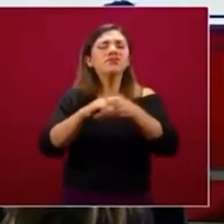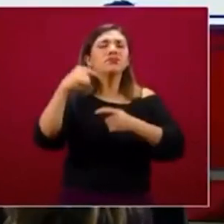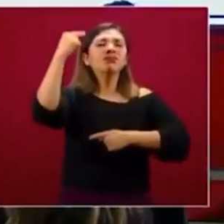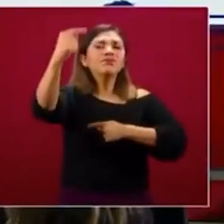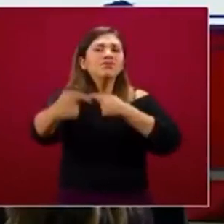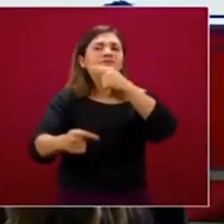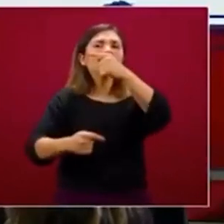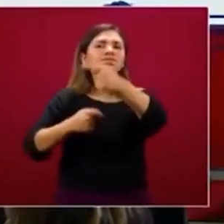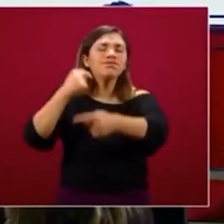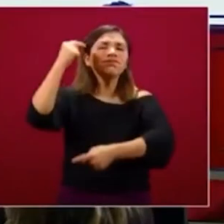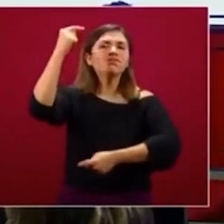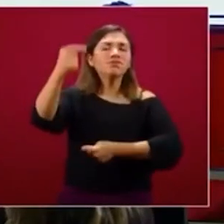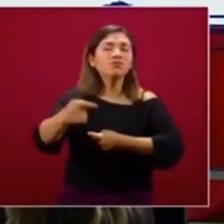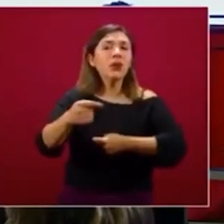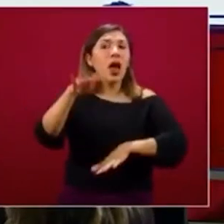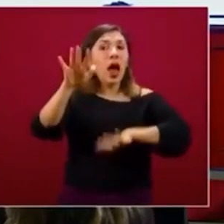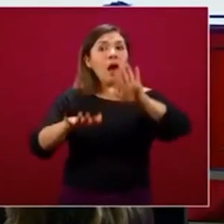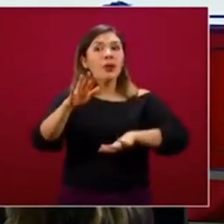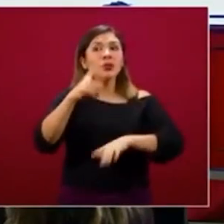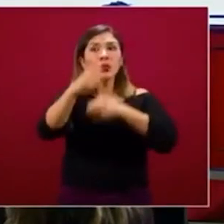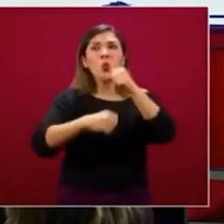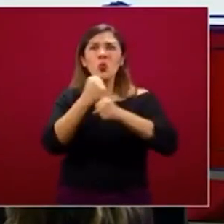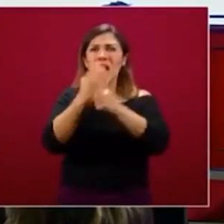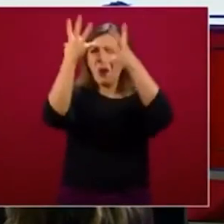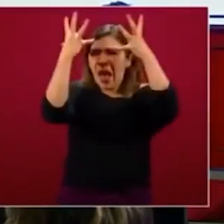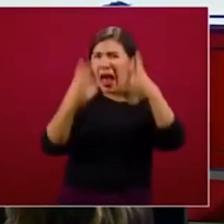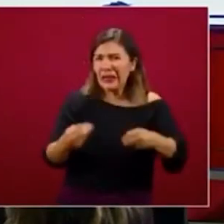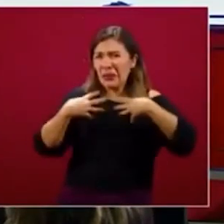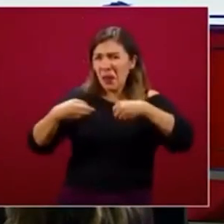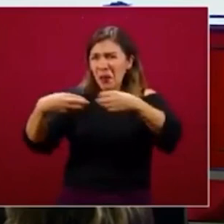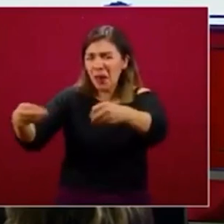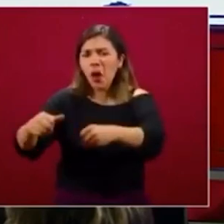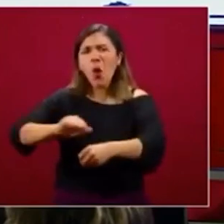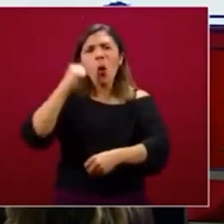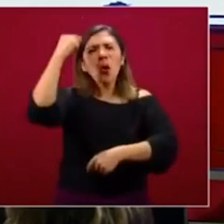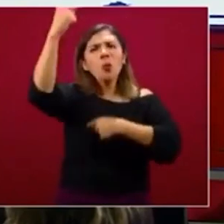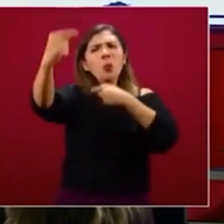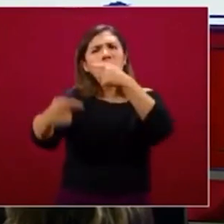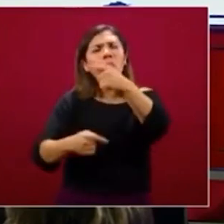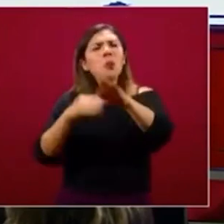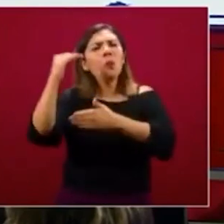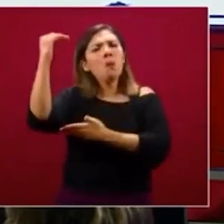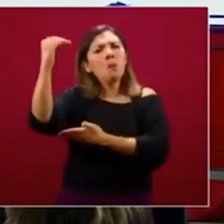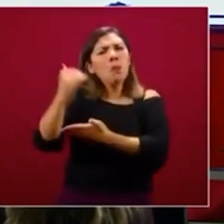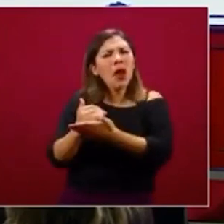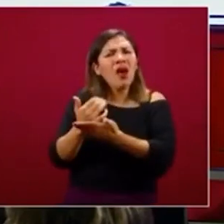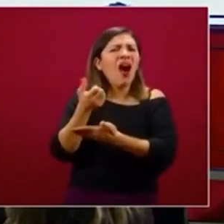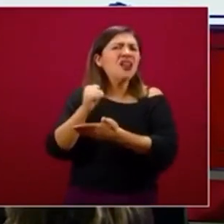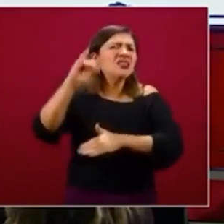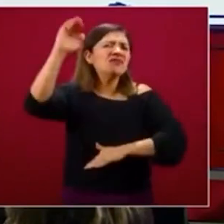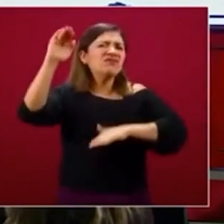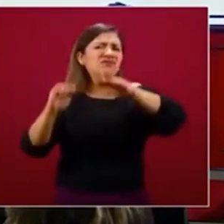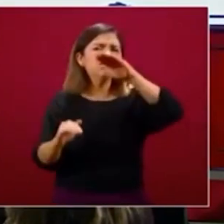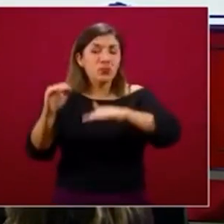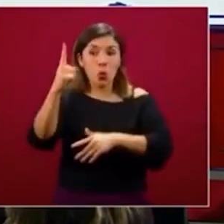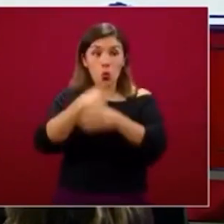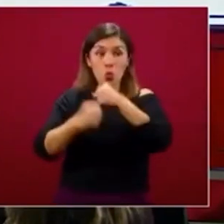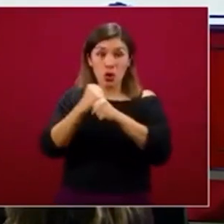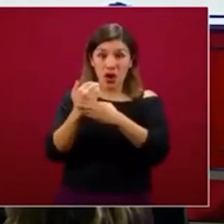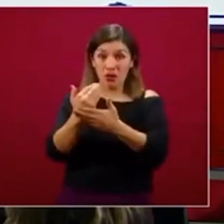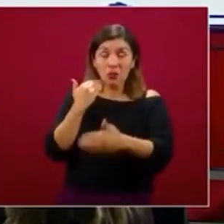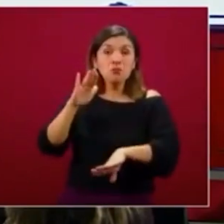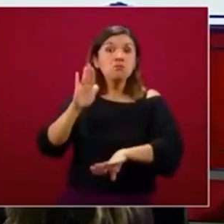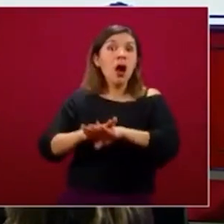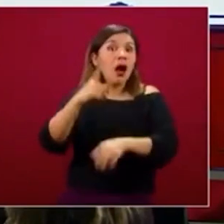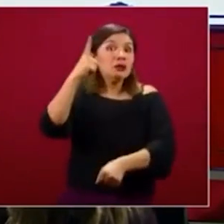hay veces hay años de una gran carga epidémica y después seguido por años de baja carga epidémica. El año pasado fue un año de alta carga